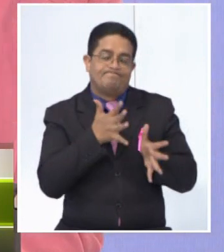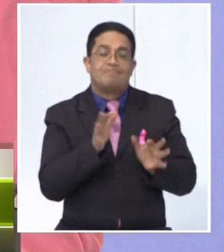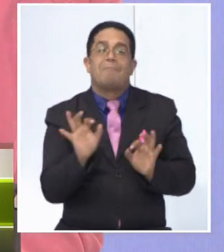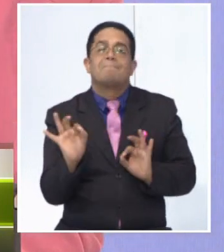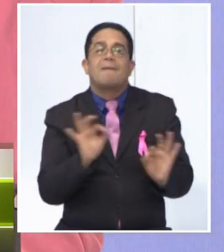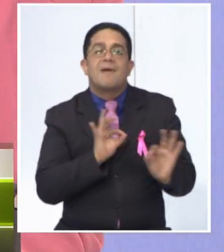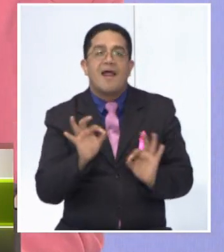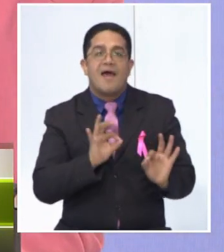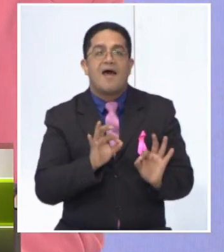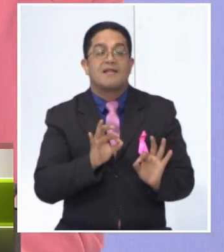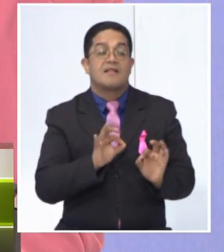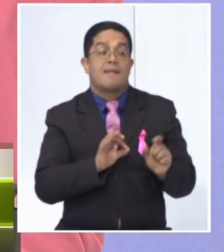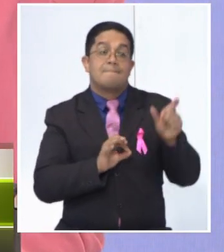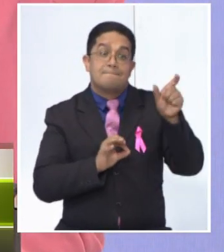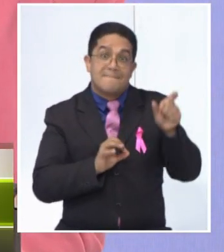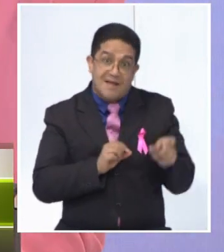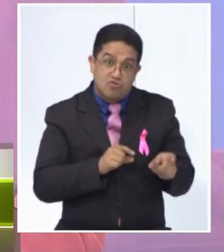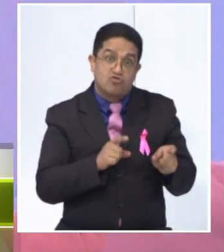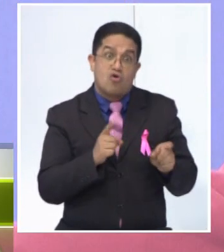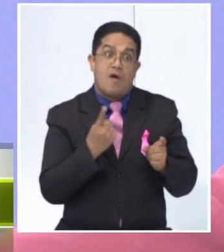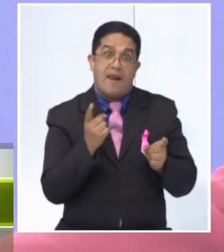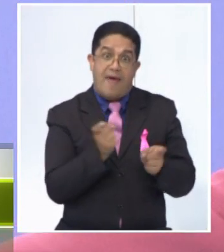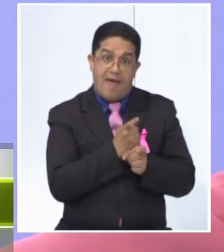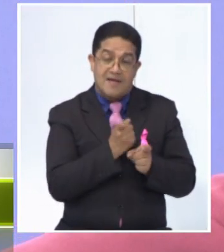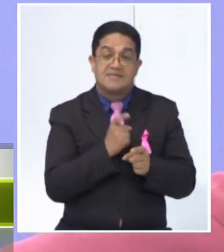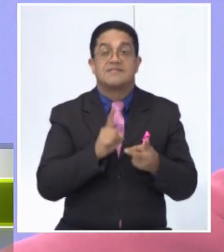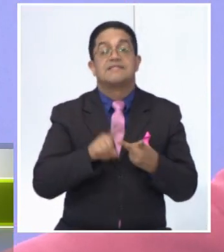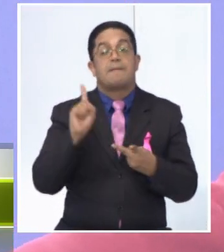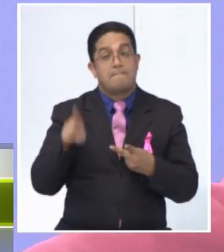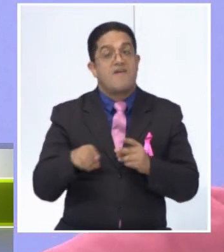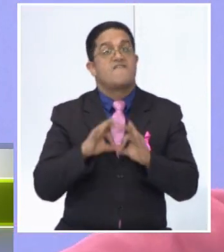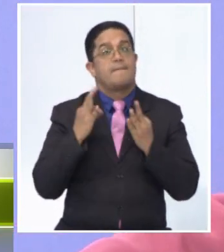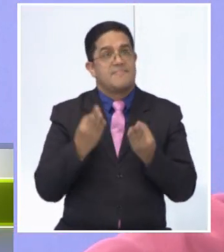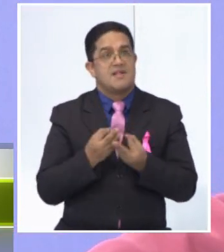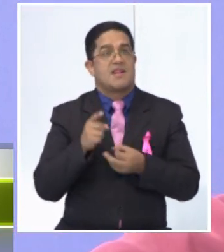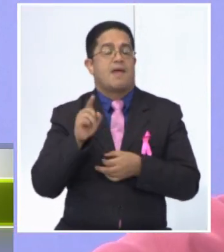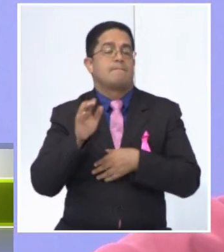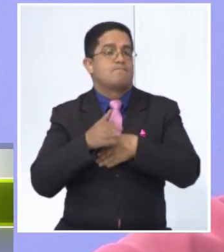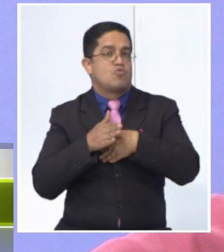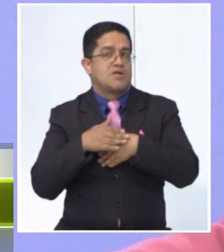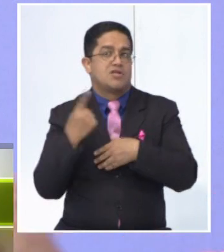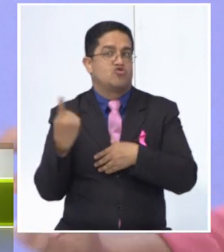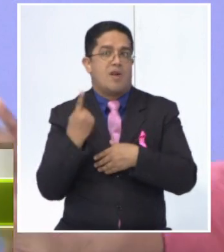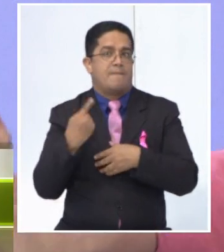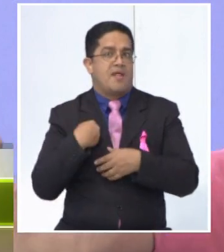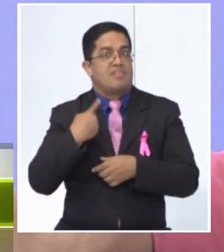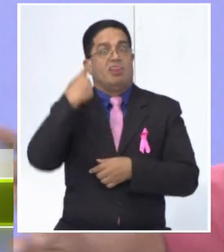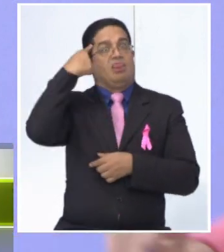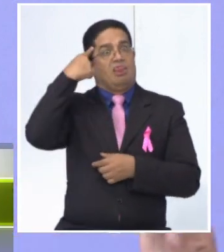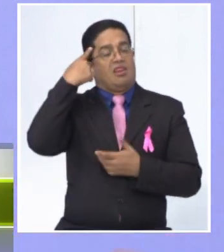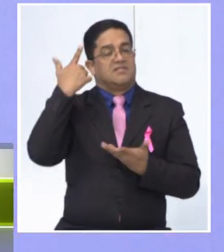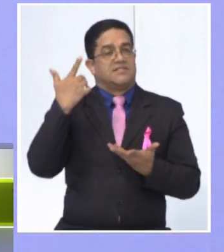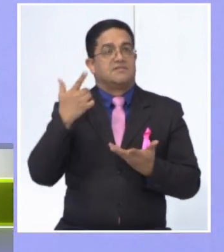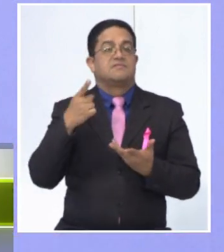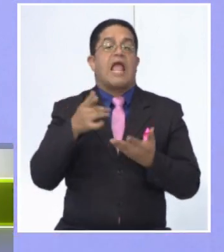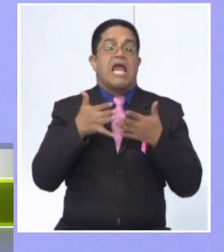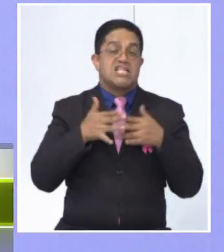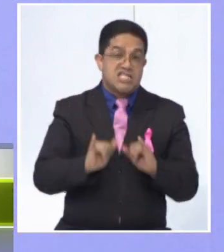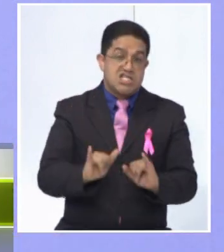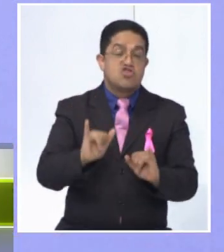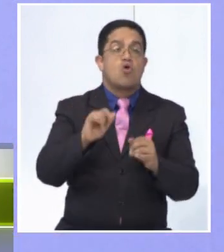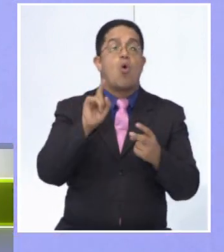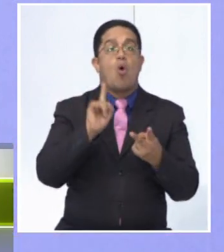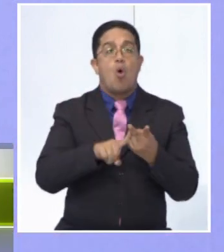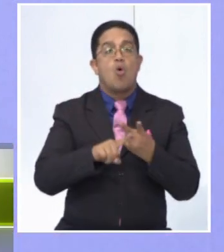también a los seres queridos del paciente, porque esto también no solo impacta al paciente, sino también a los hijos, a los